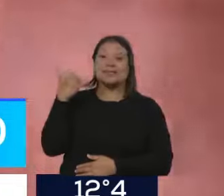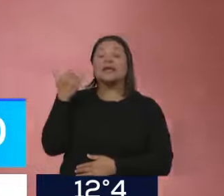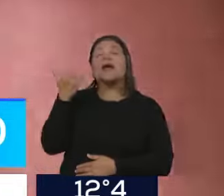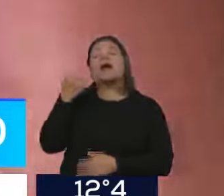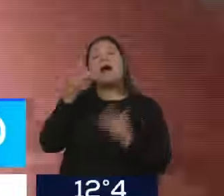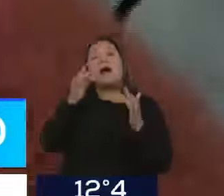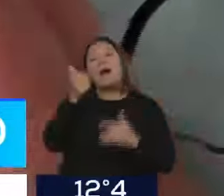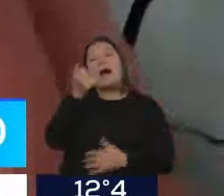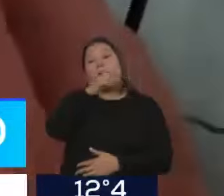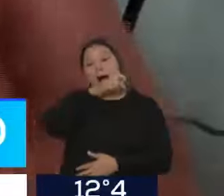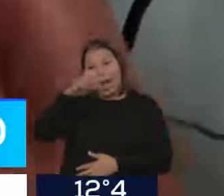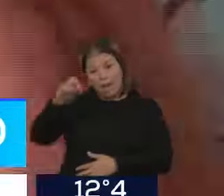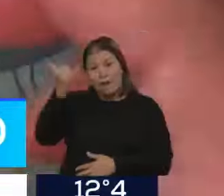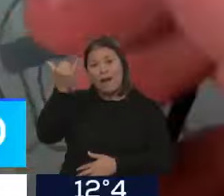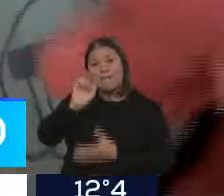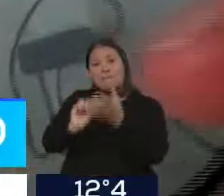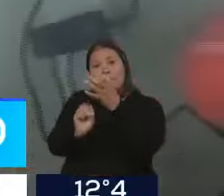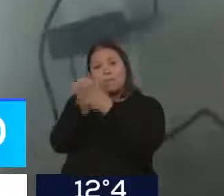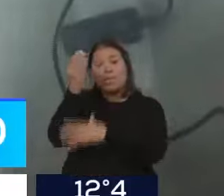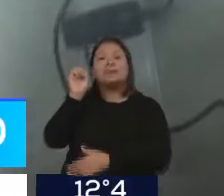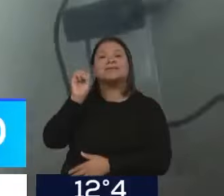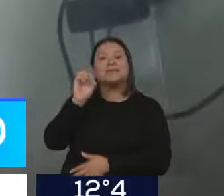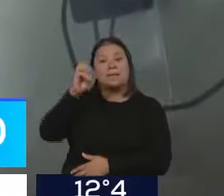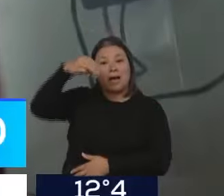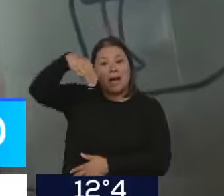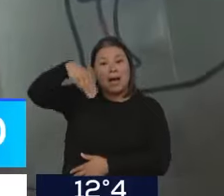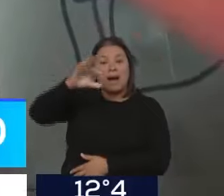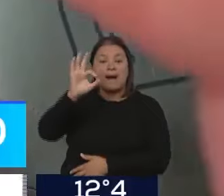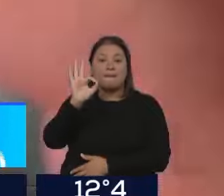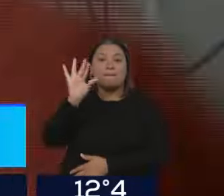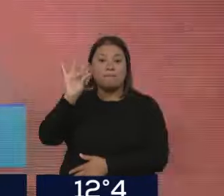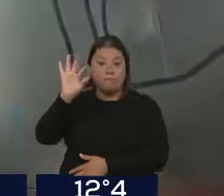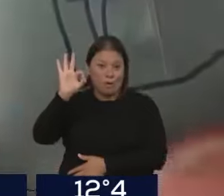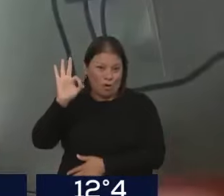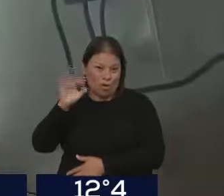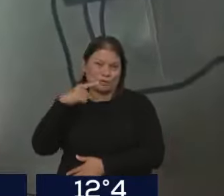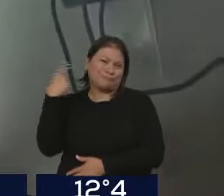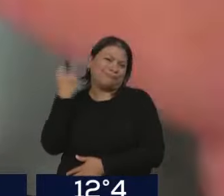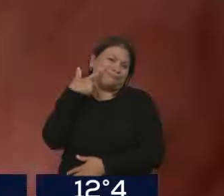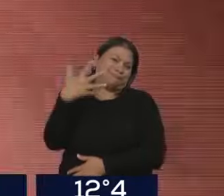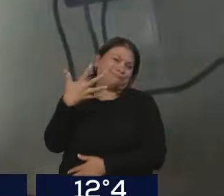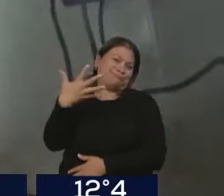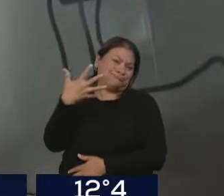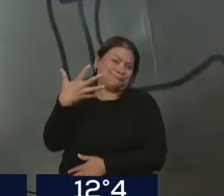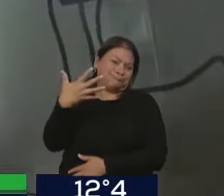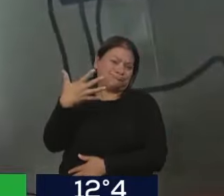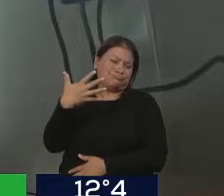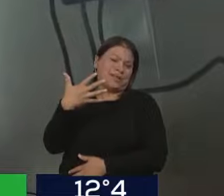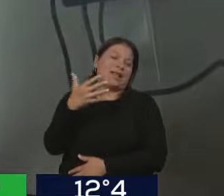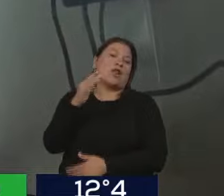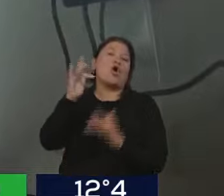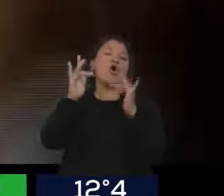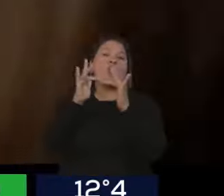plataforma creada, la cual se llama Modo. Todos en alguna oportunidad la hemos utilizado. Abrís tu aplicación de home banking,